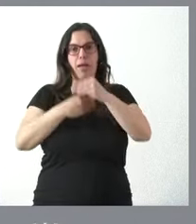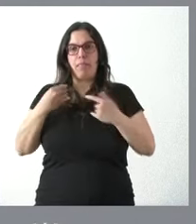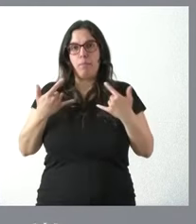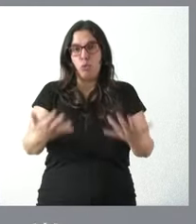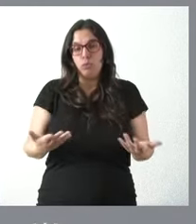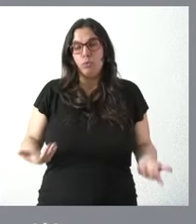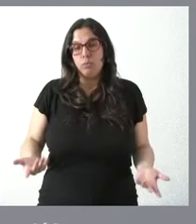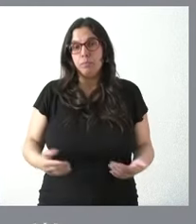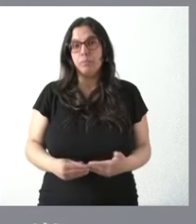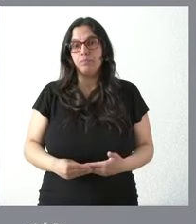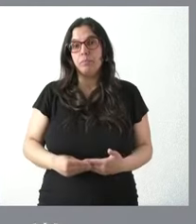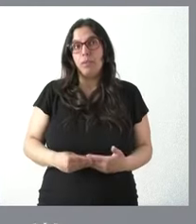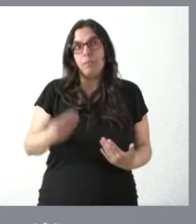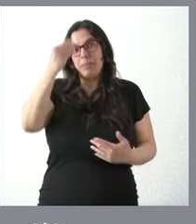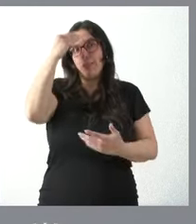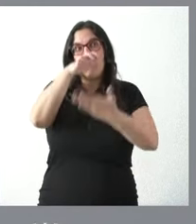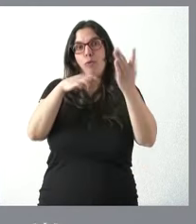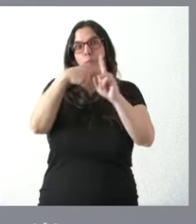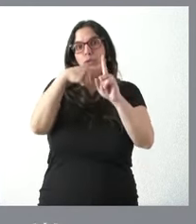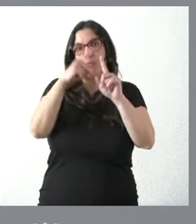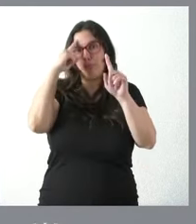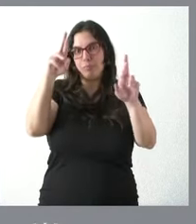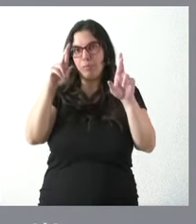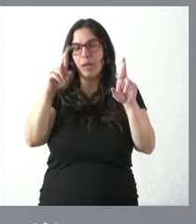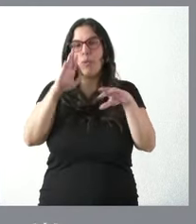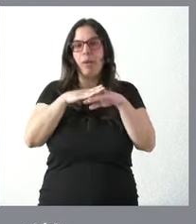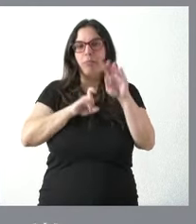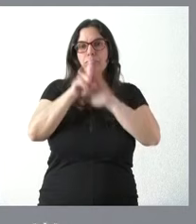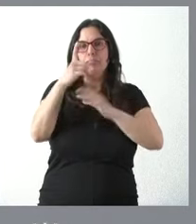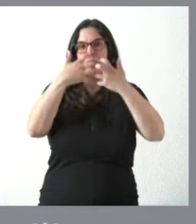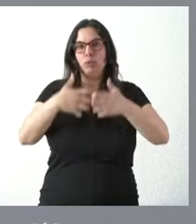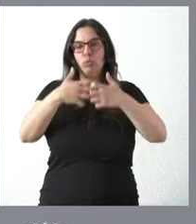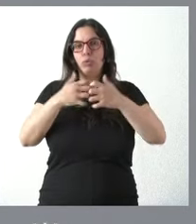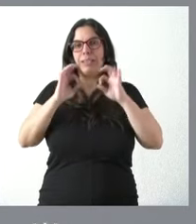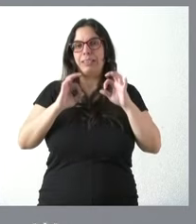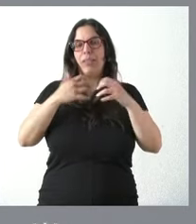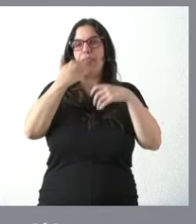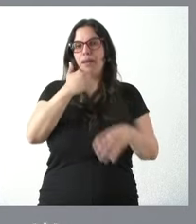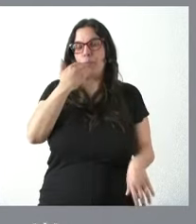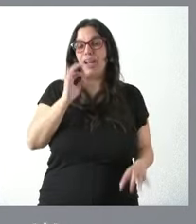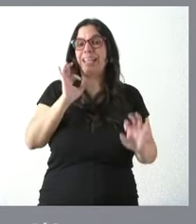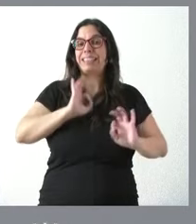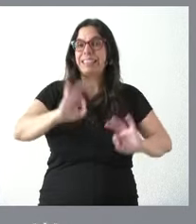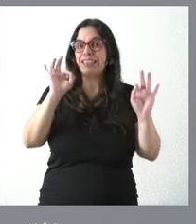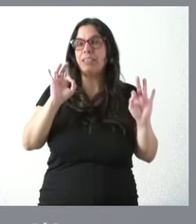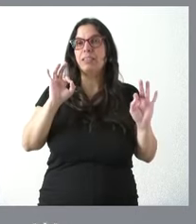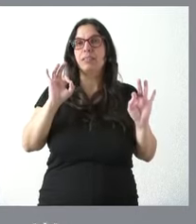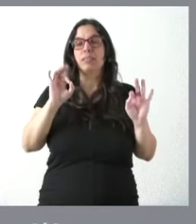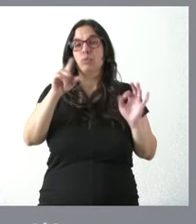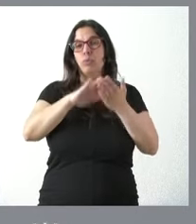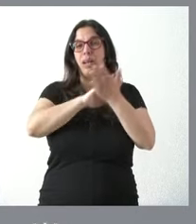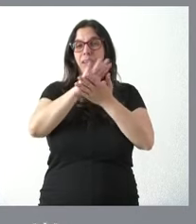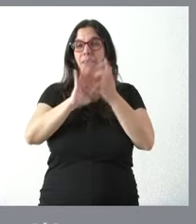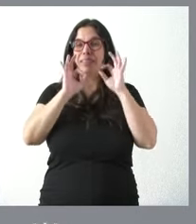sentido positivo en torno al desarrollo industrial de Zamora muy particularmente como se señalaba de forma